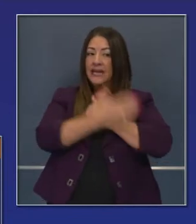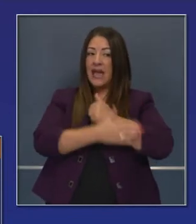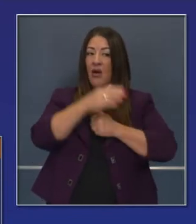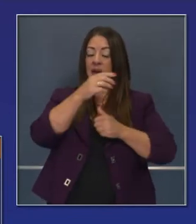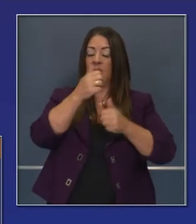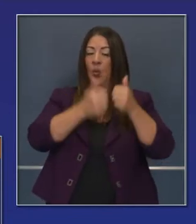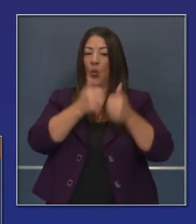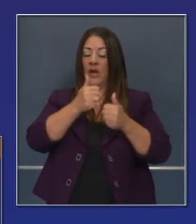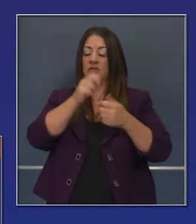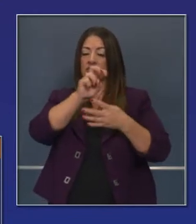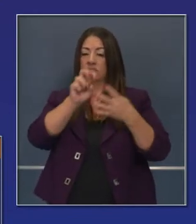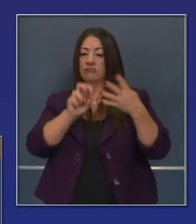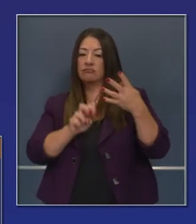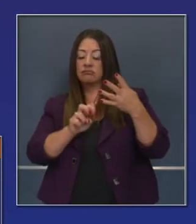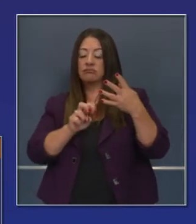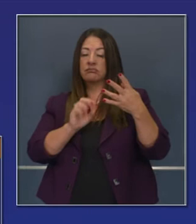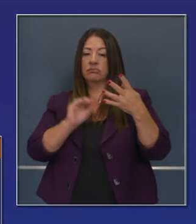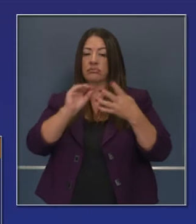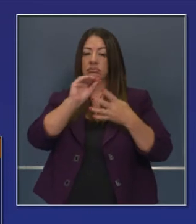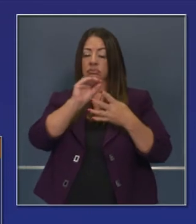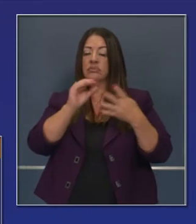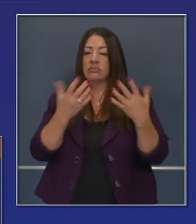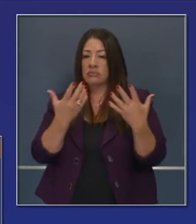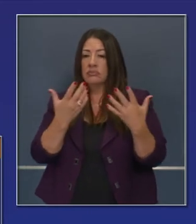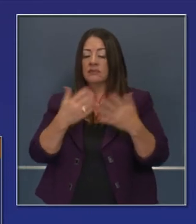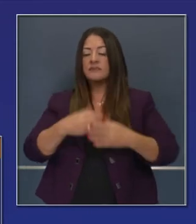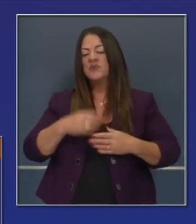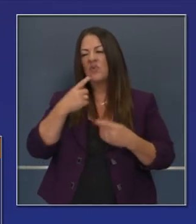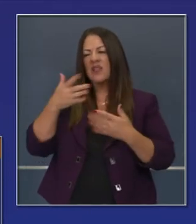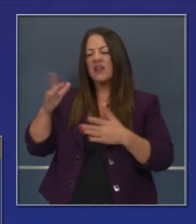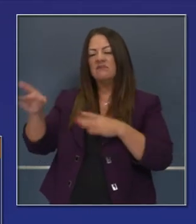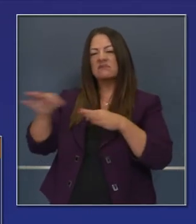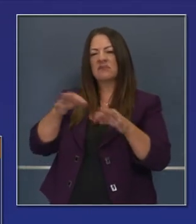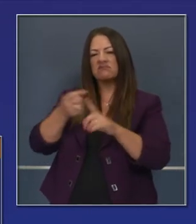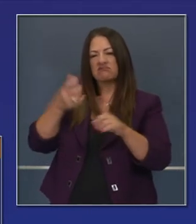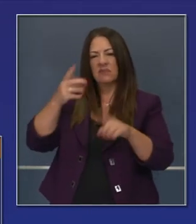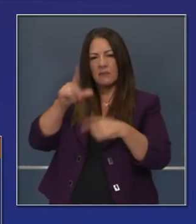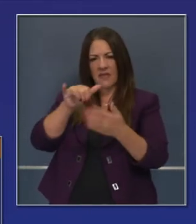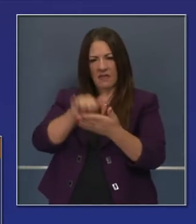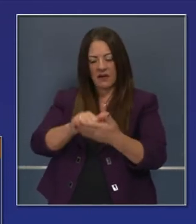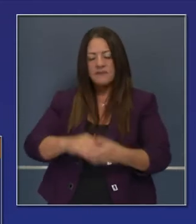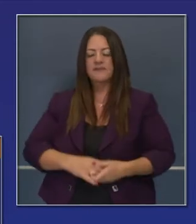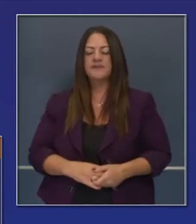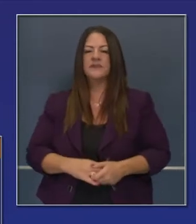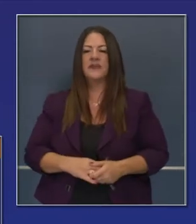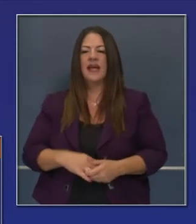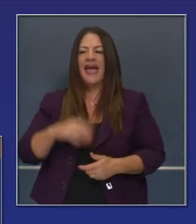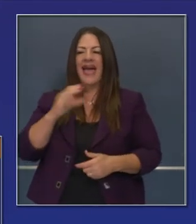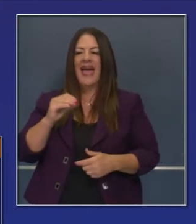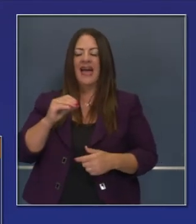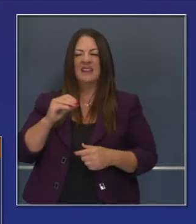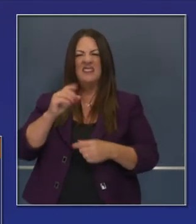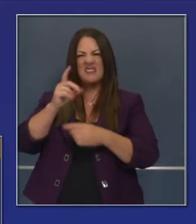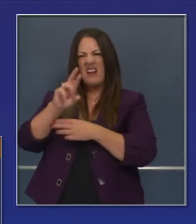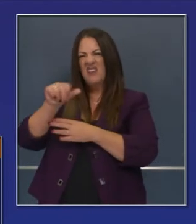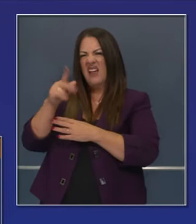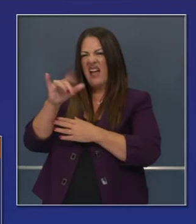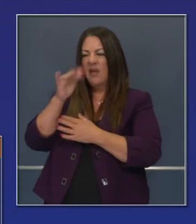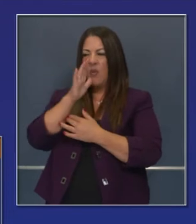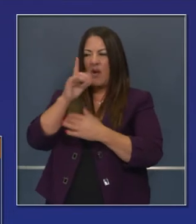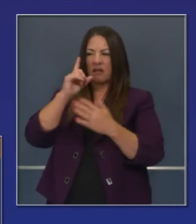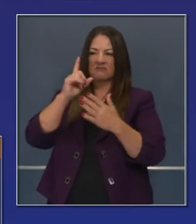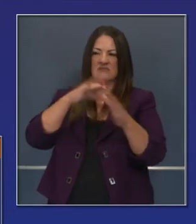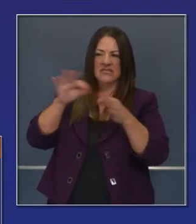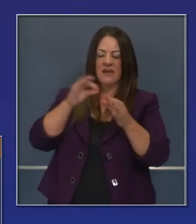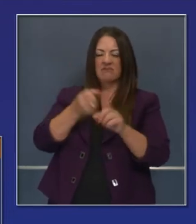niveles. Él hablará de cómo se desplazan condados en esos niveles y de algunos de los detalles sobre el propósito de la creación de este grupo de